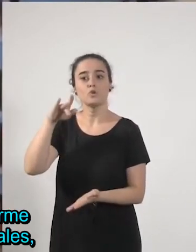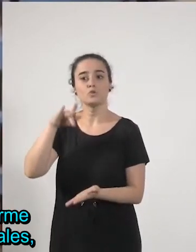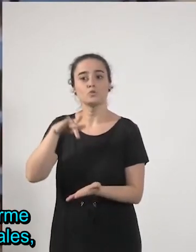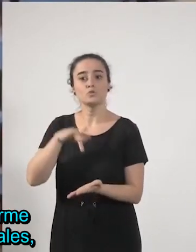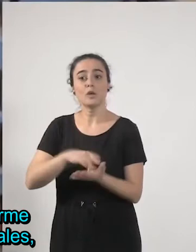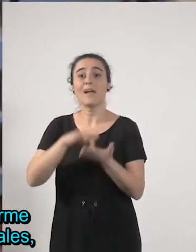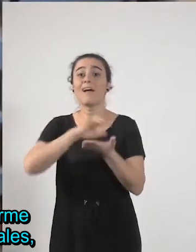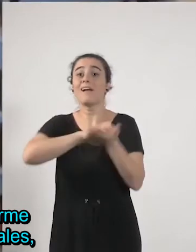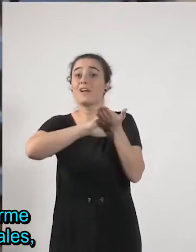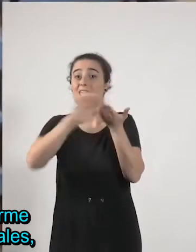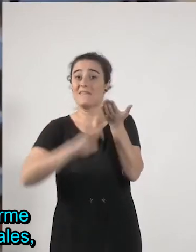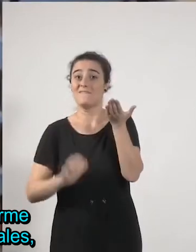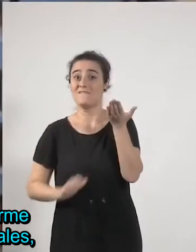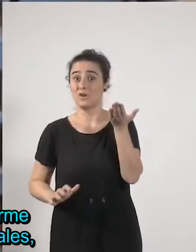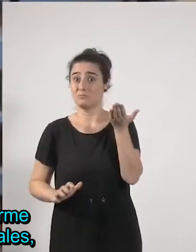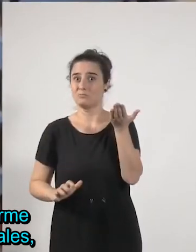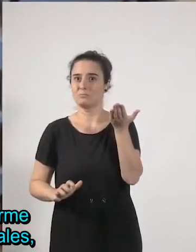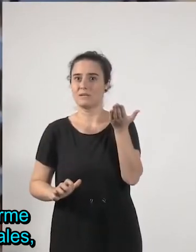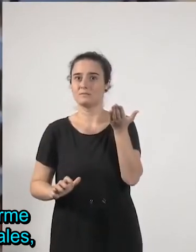informe sobre